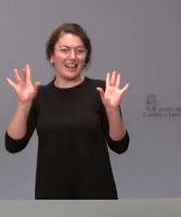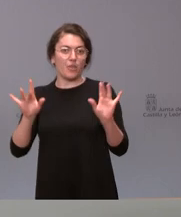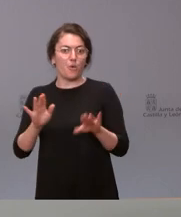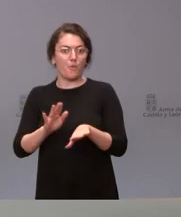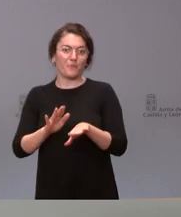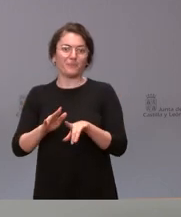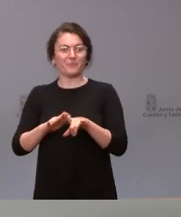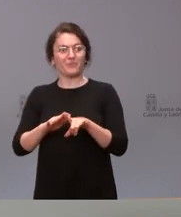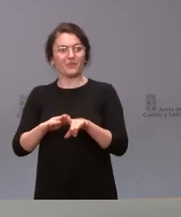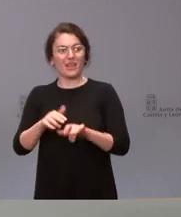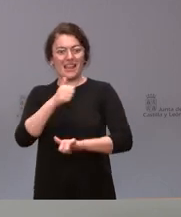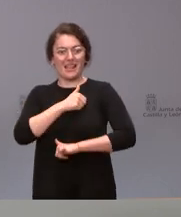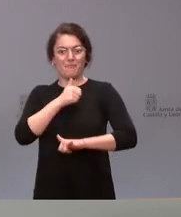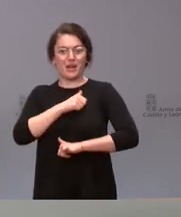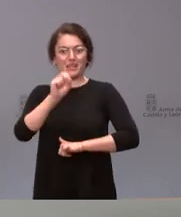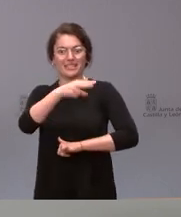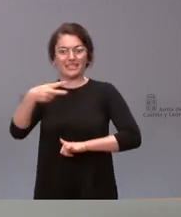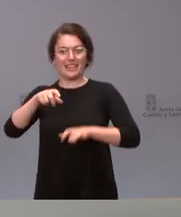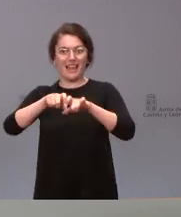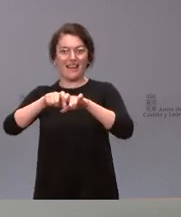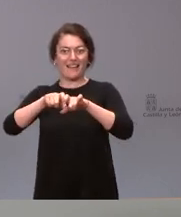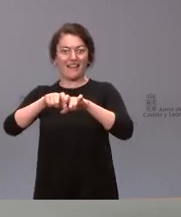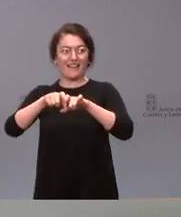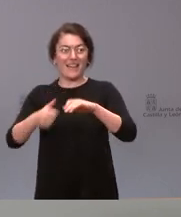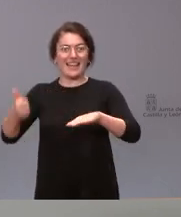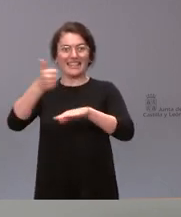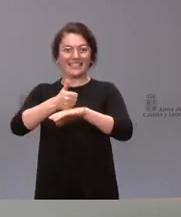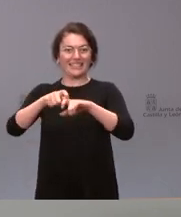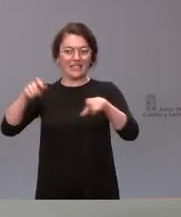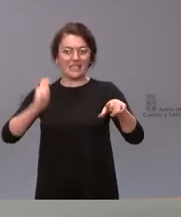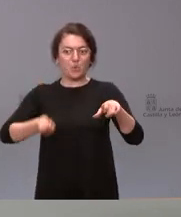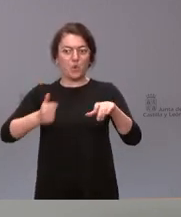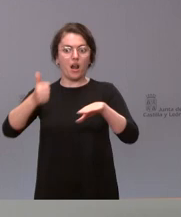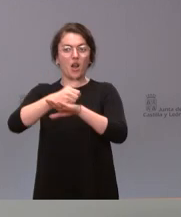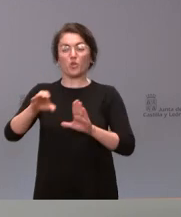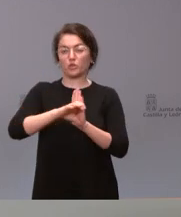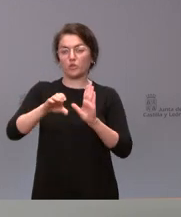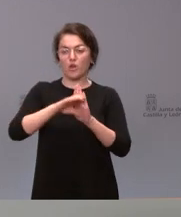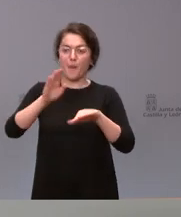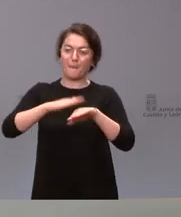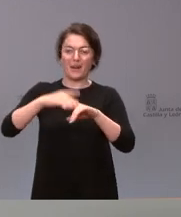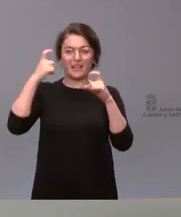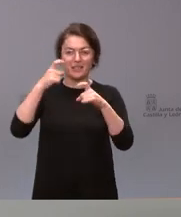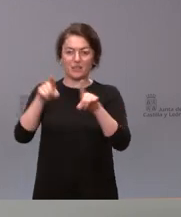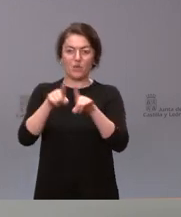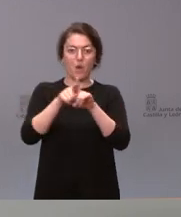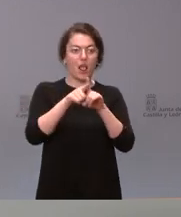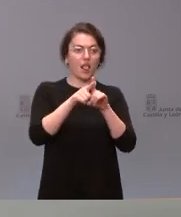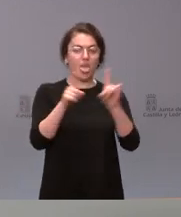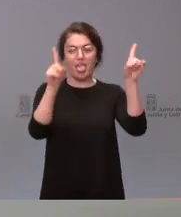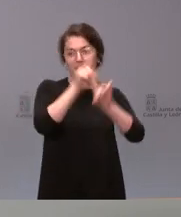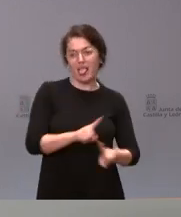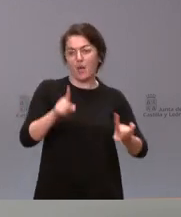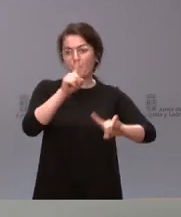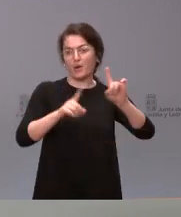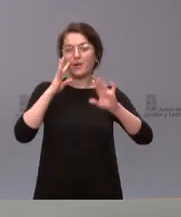sentencia del Tribunal Constitucional para intentar desviar la atención de los problemas reales de los ciudadanos. Y, por tanto, desde ese punto de